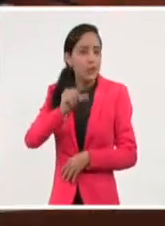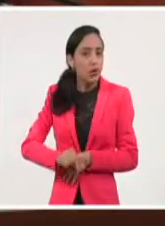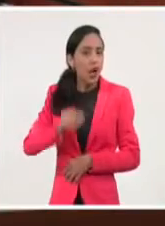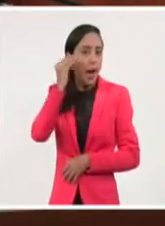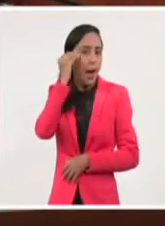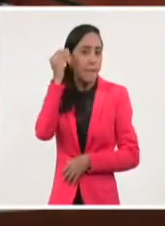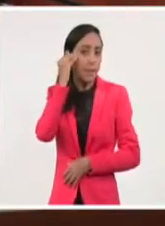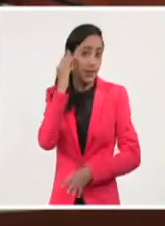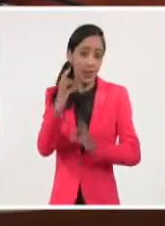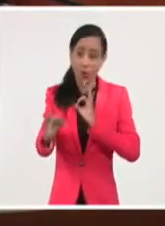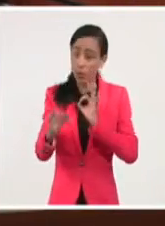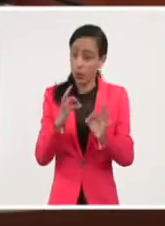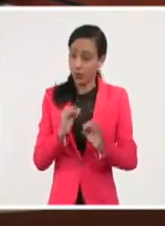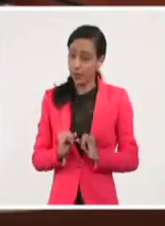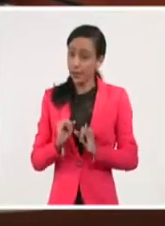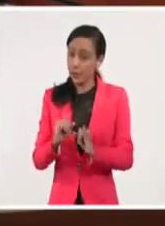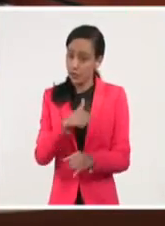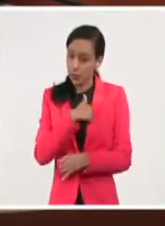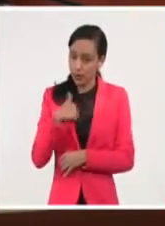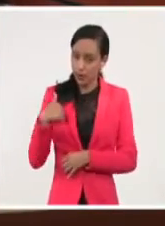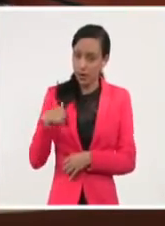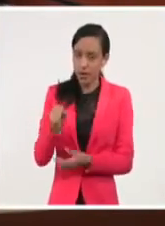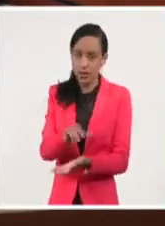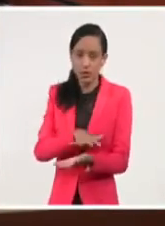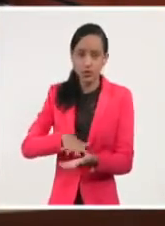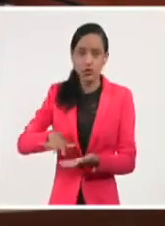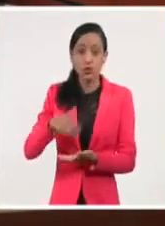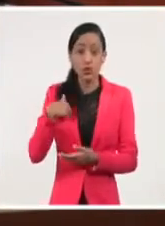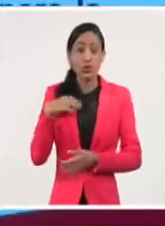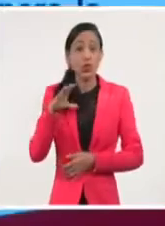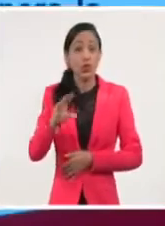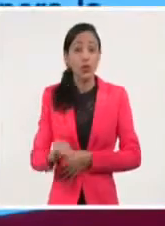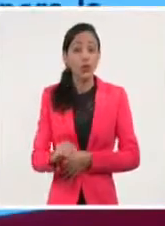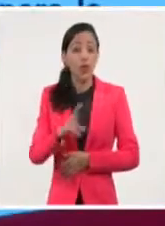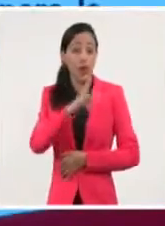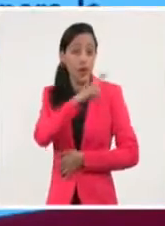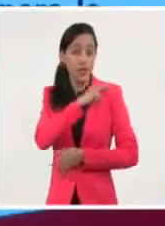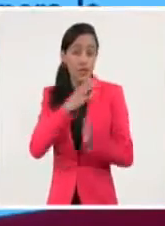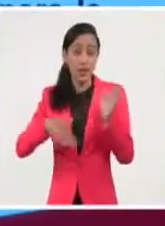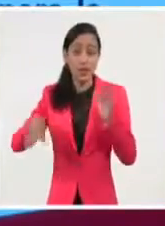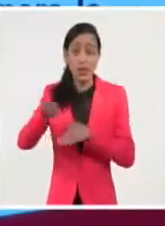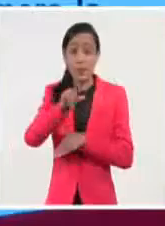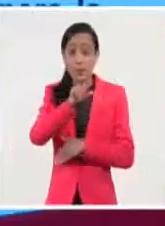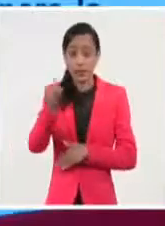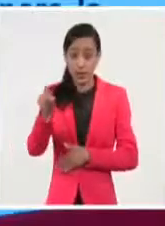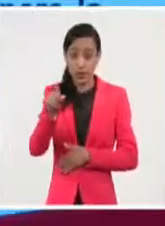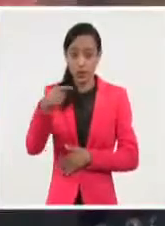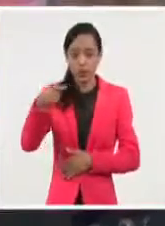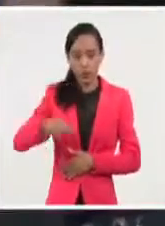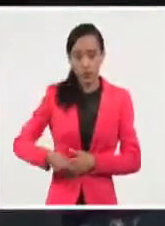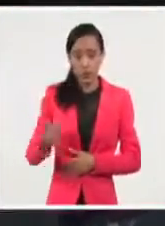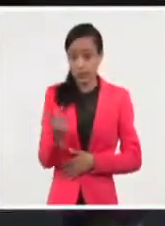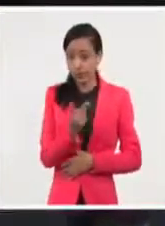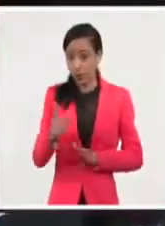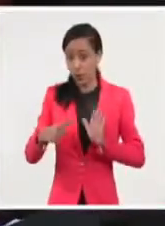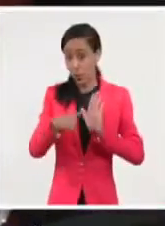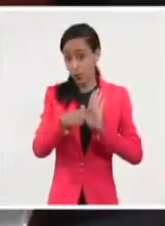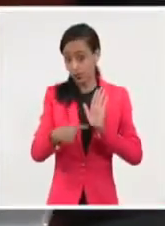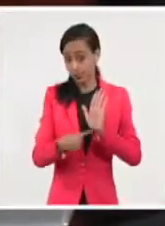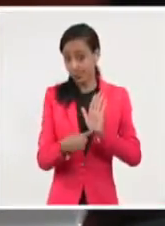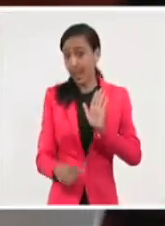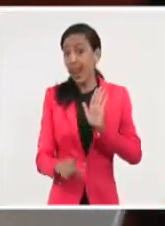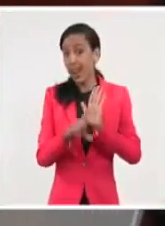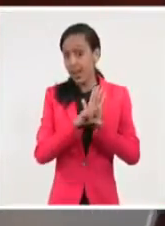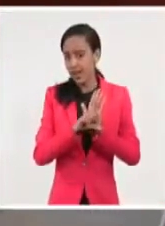protección en la sociedad. Así lo declaró Oscar Silvera Martínez, titular del Ministerio de Justicia. Ambas normativas se publicarán